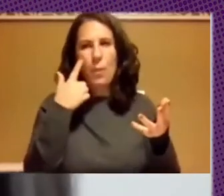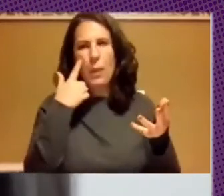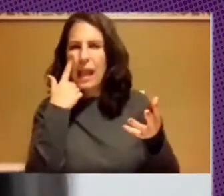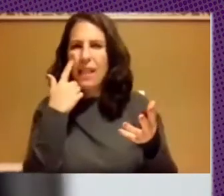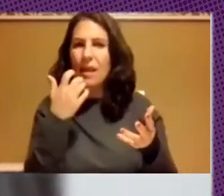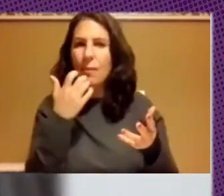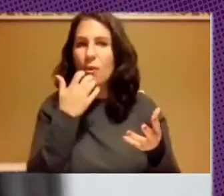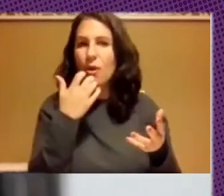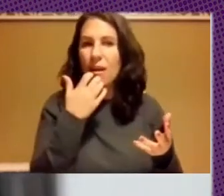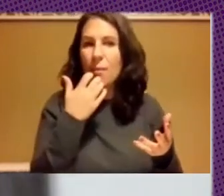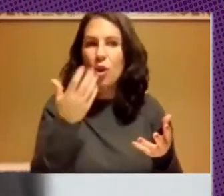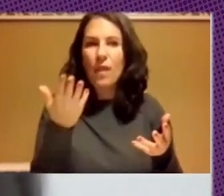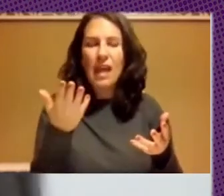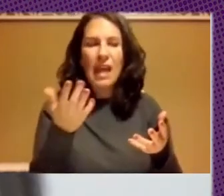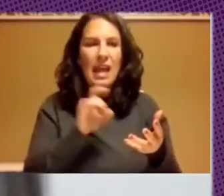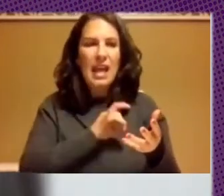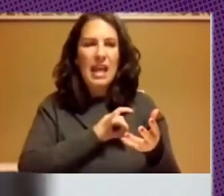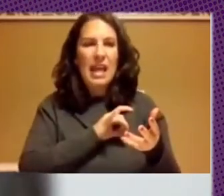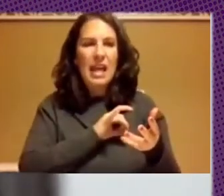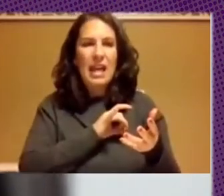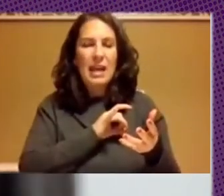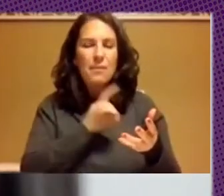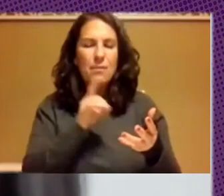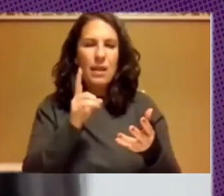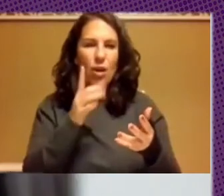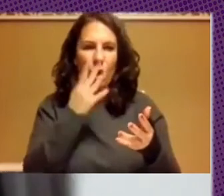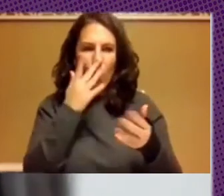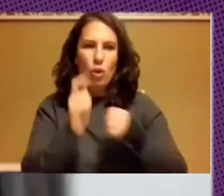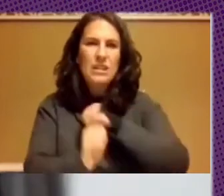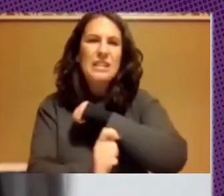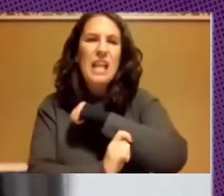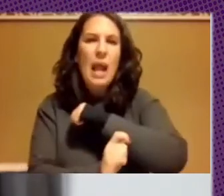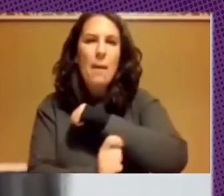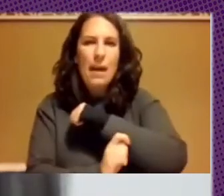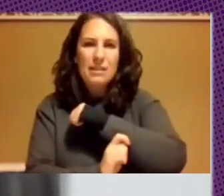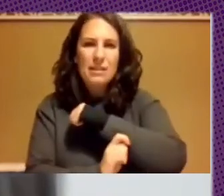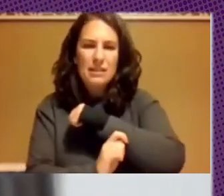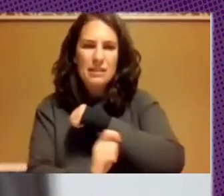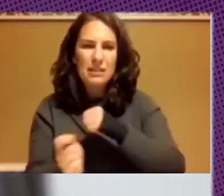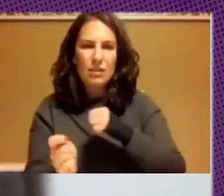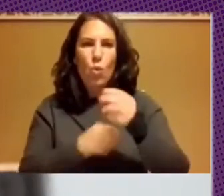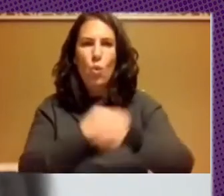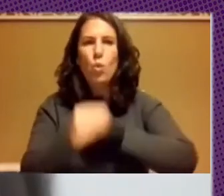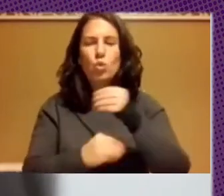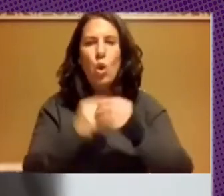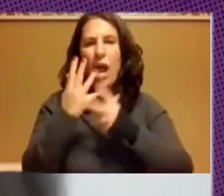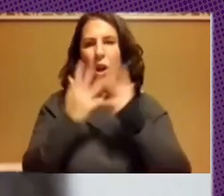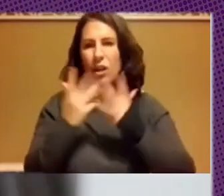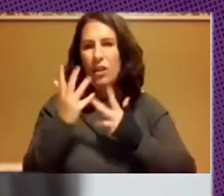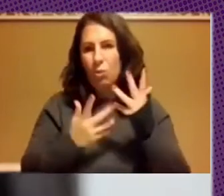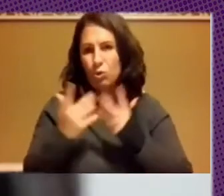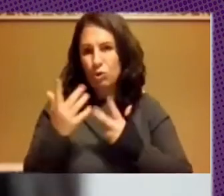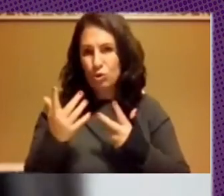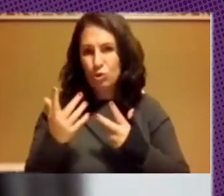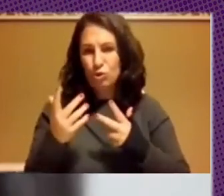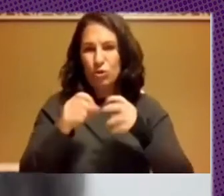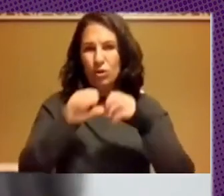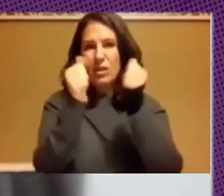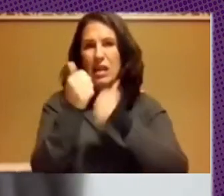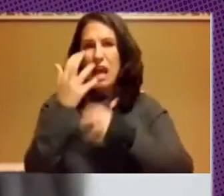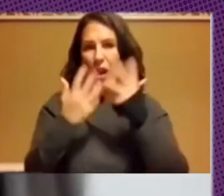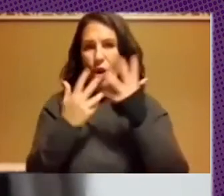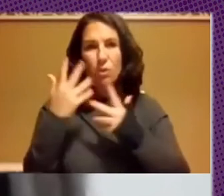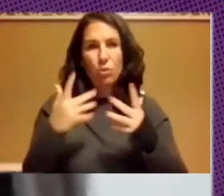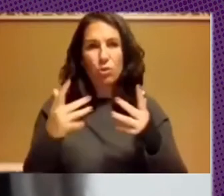de cheating de trampas en las pruebas a través del uso de algoritmos y los algoritmos no se